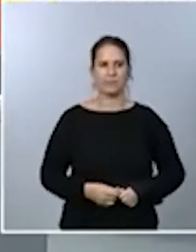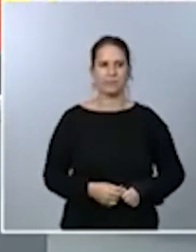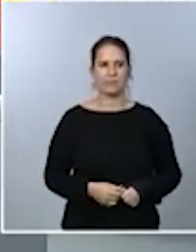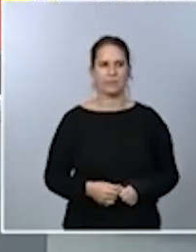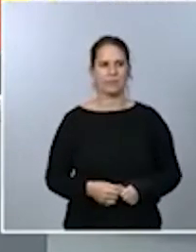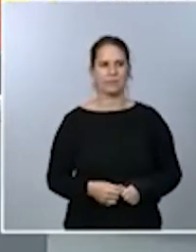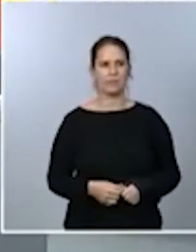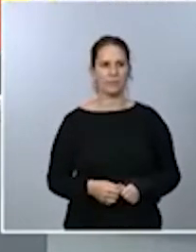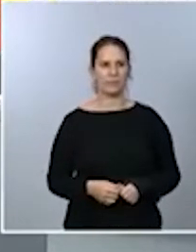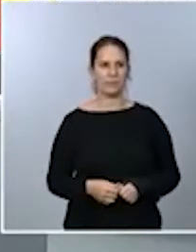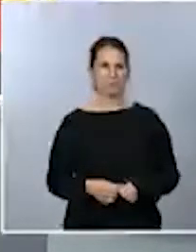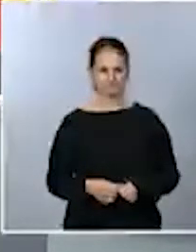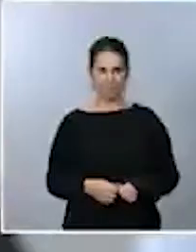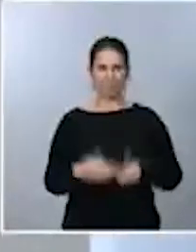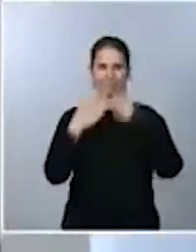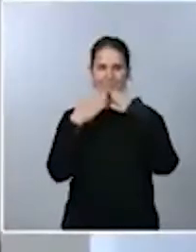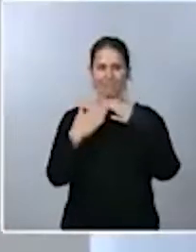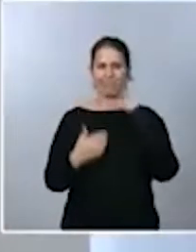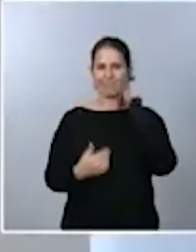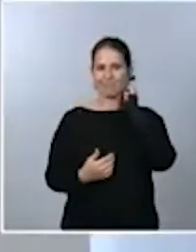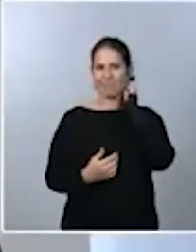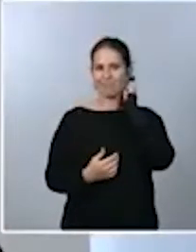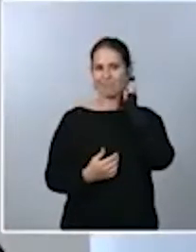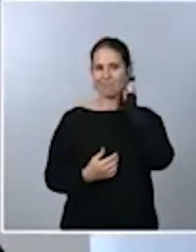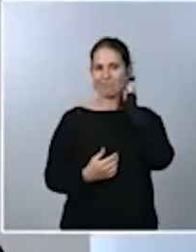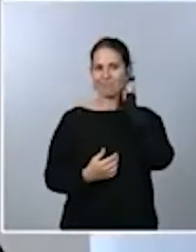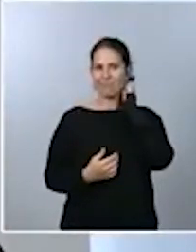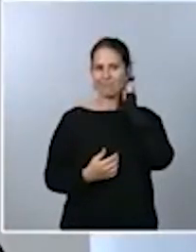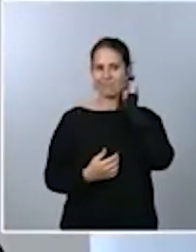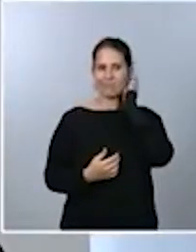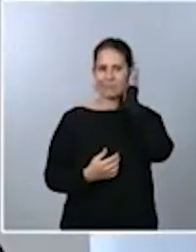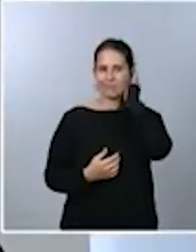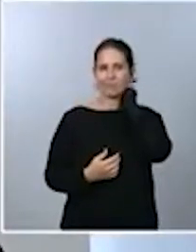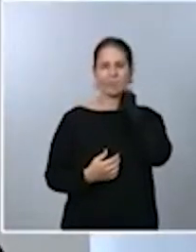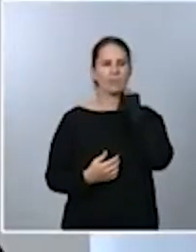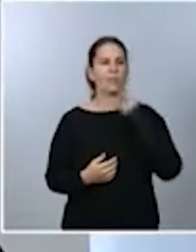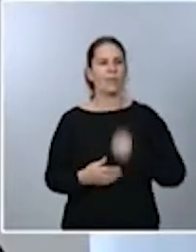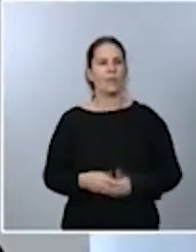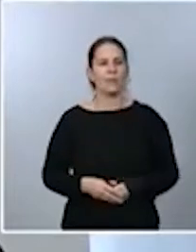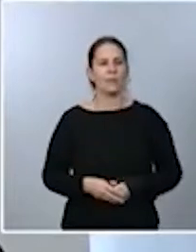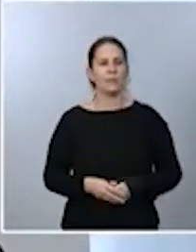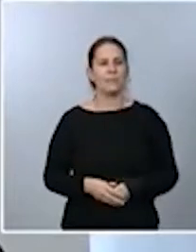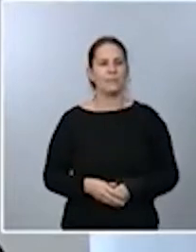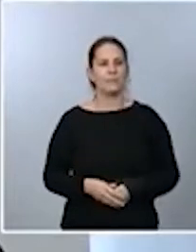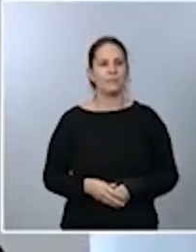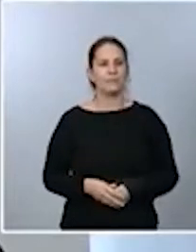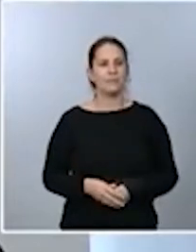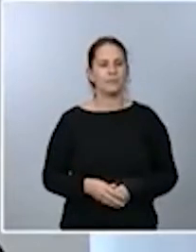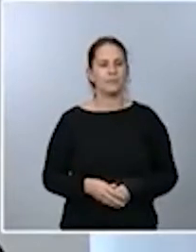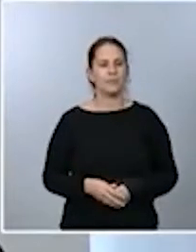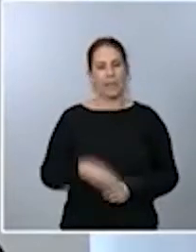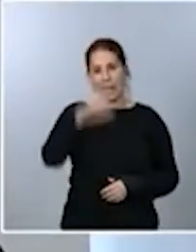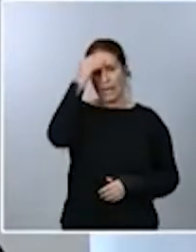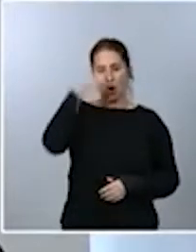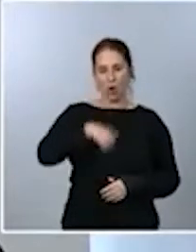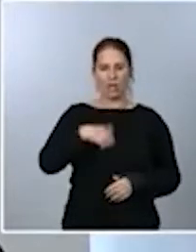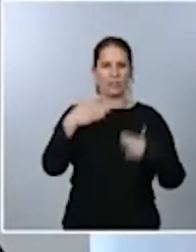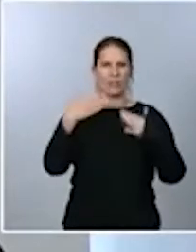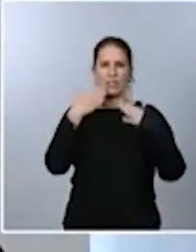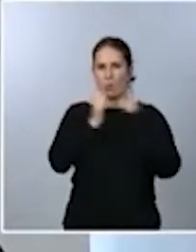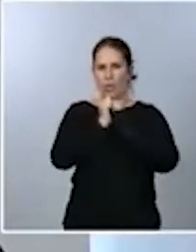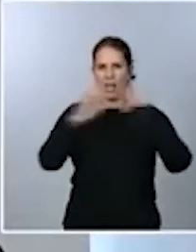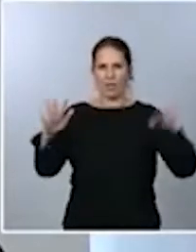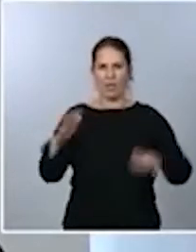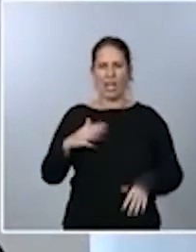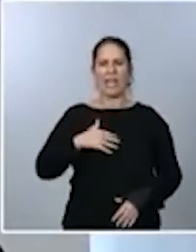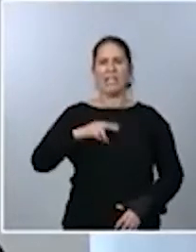Muchas gracias, Carlos. Mire, en fin, creo que he sido claro hoy. Hay una segunda ola en toda Europa y en España. Y lo que